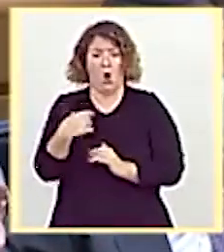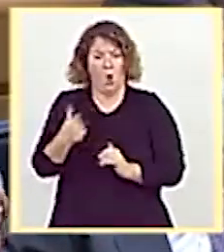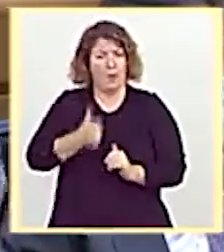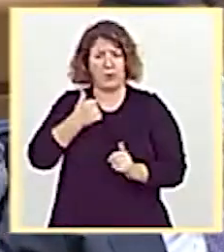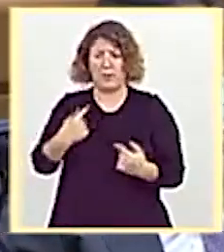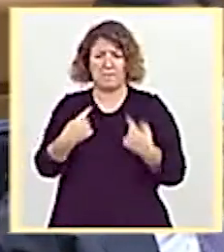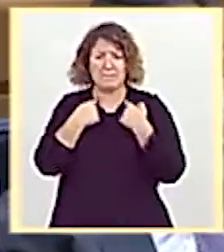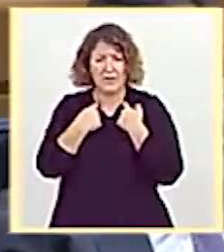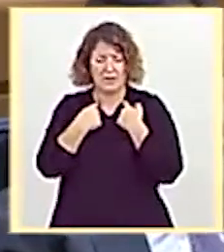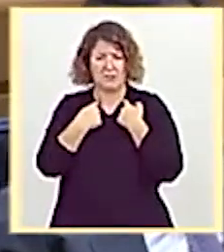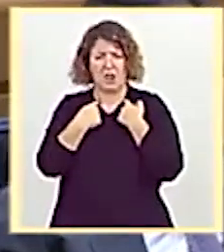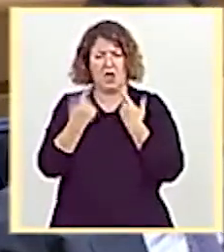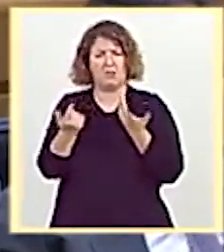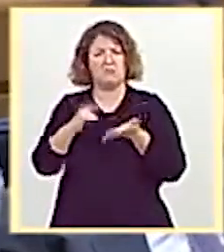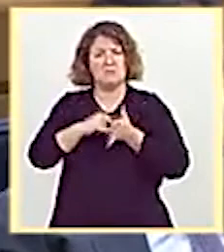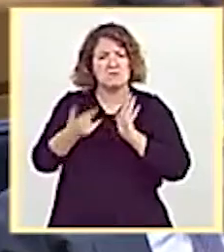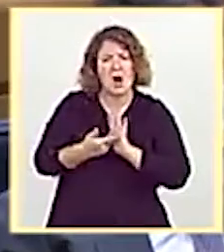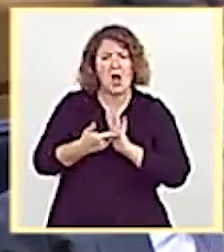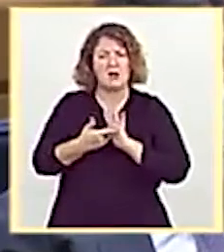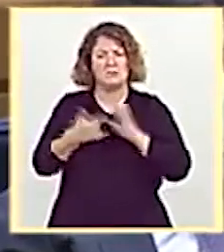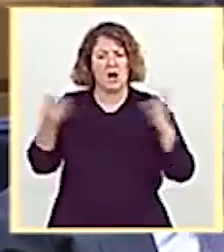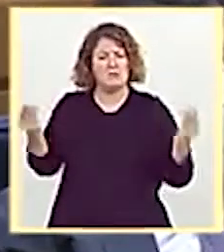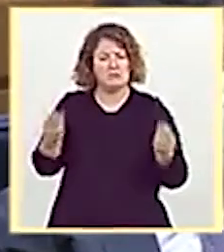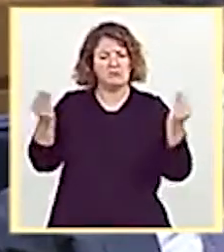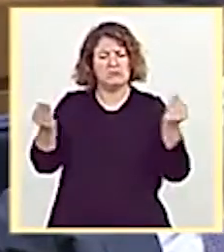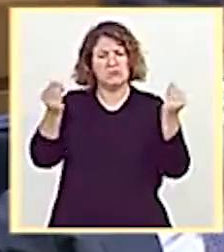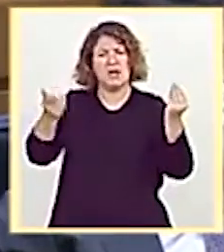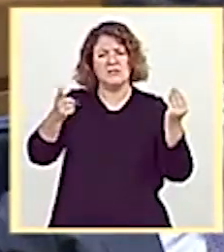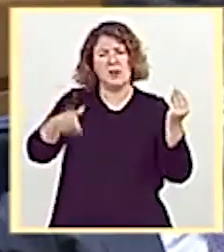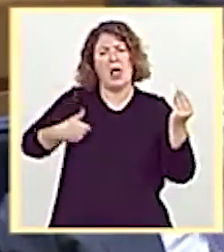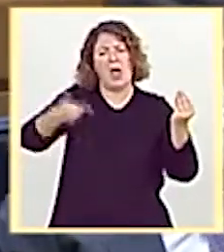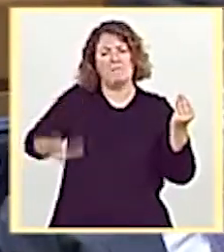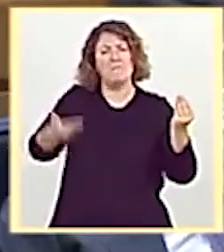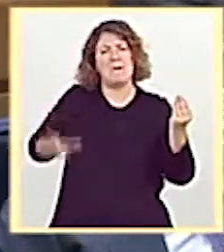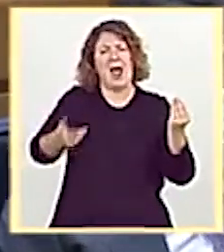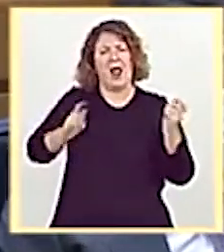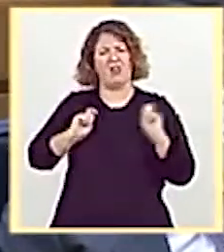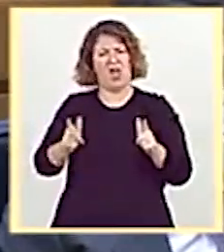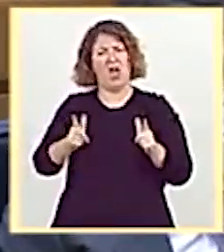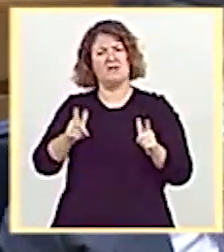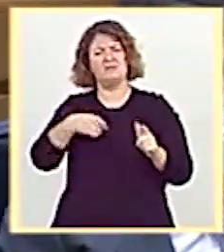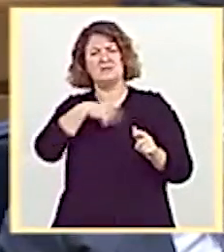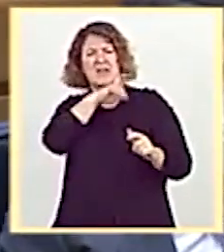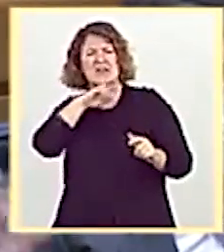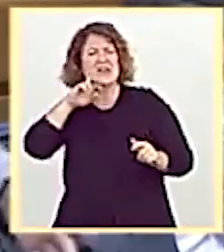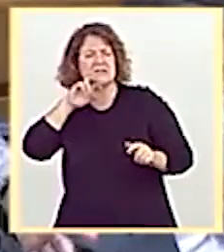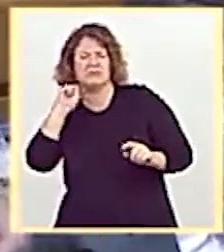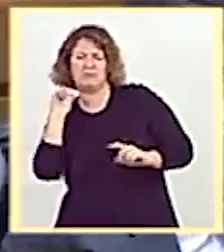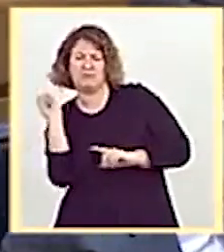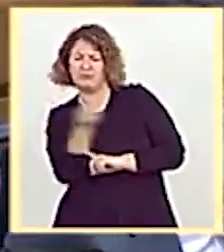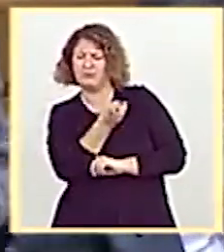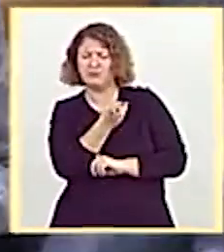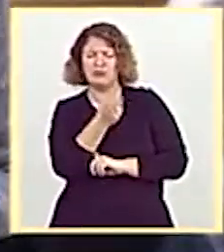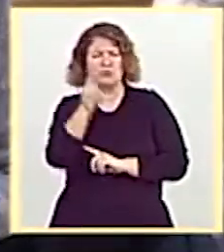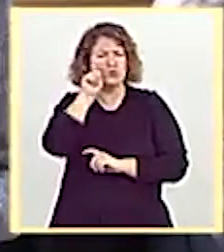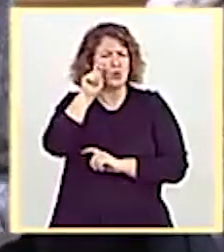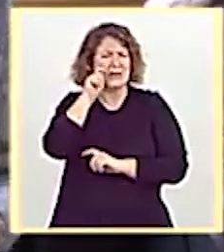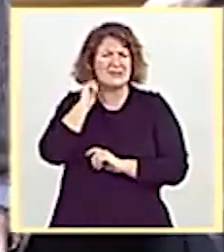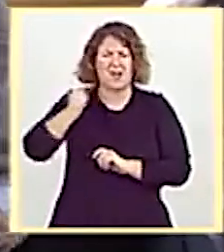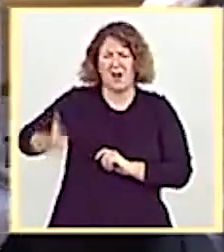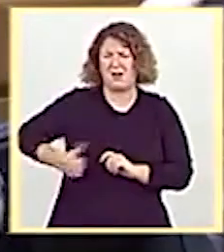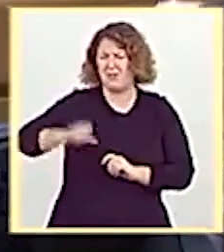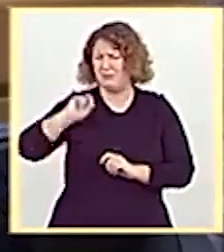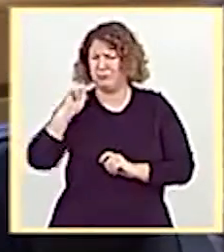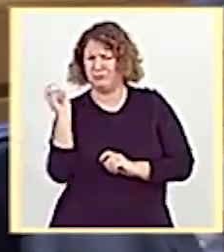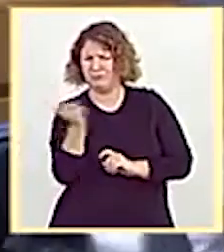planes que hubieran permitido valorizar y revalorizar la riqueza turística que tiene Andalucía. Señoría, en estos momentos tan